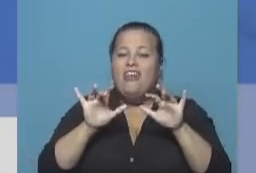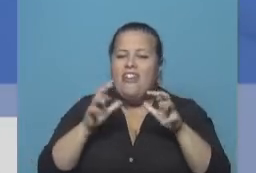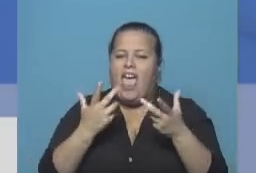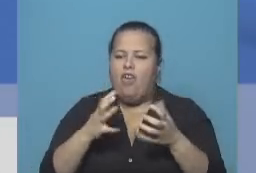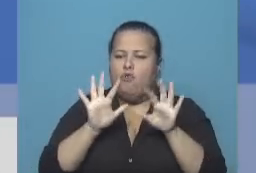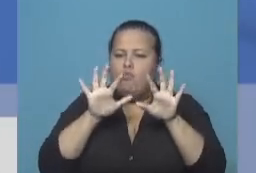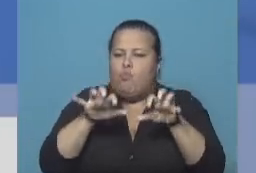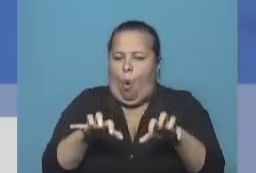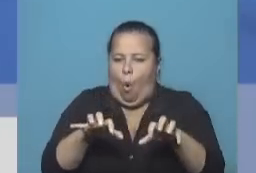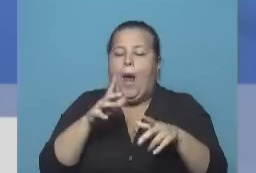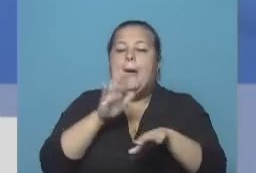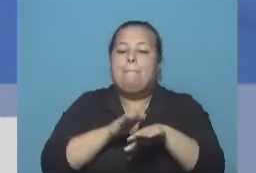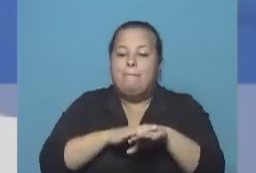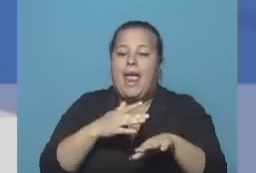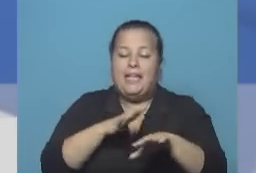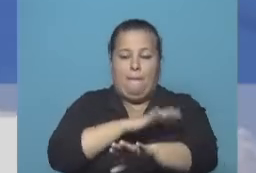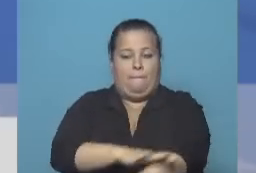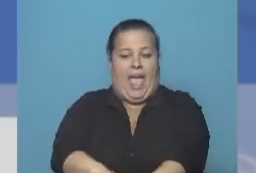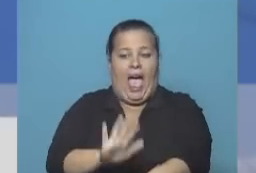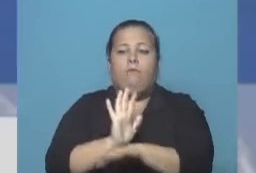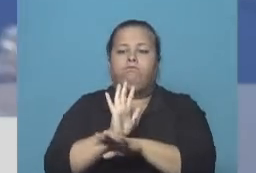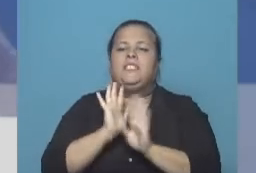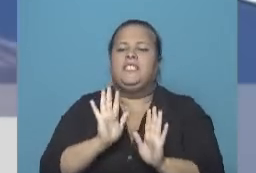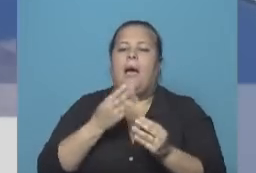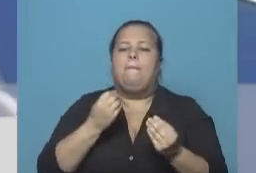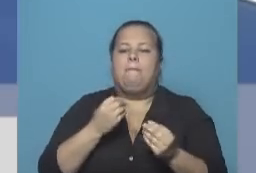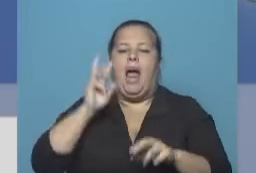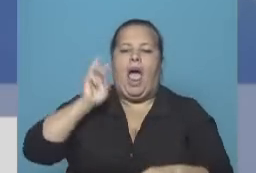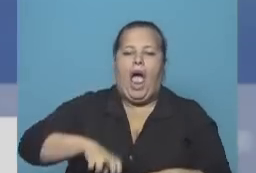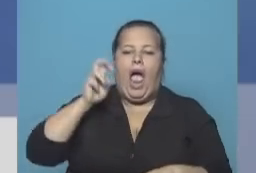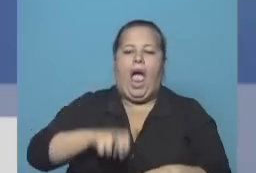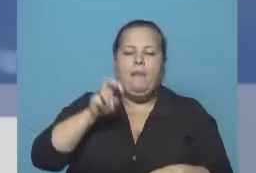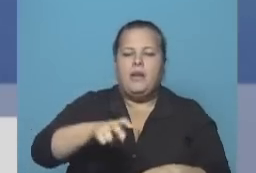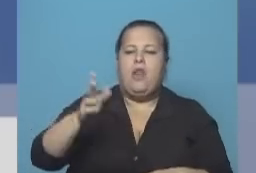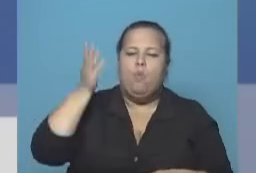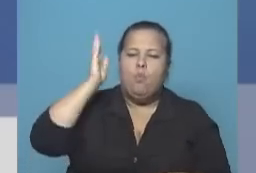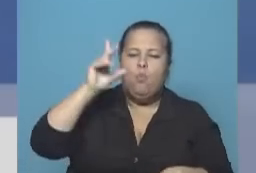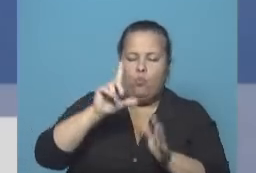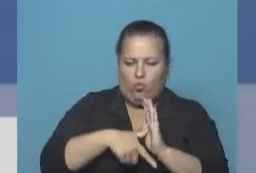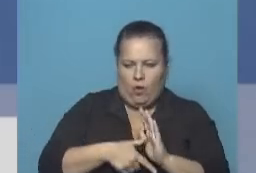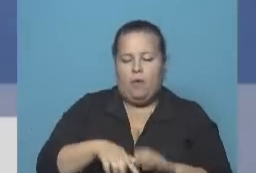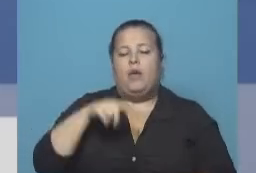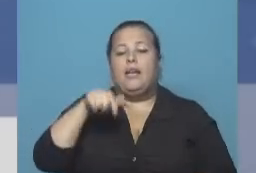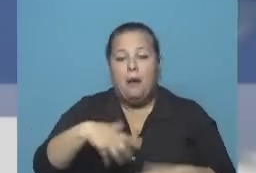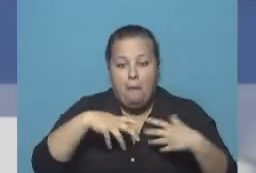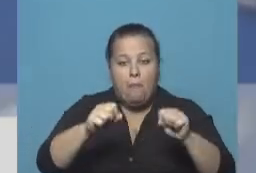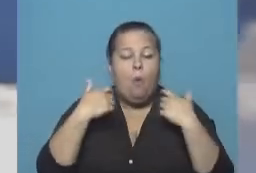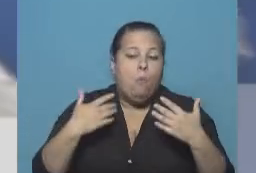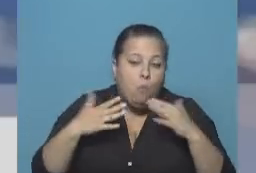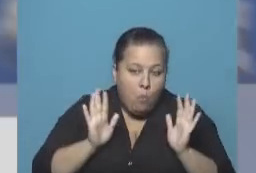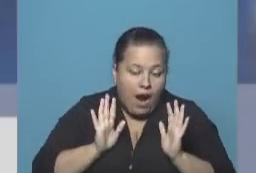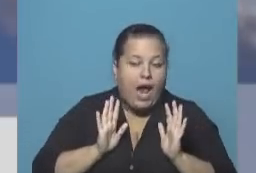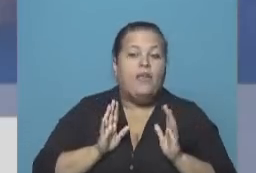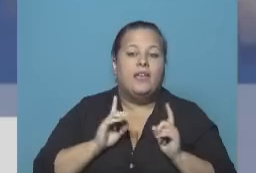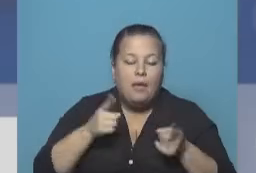muy curvados y sus pies y sus largas piernas indican que estaban hechos para caminar durante mucho tiempo. Y este descubrimiento podría permitir